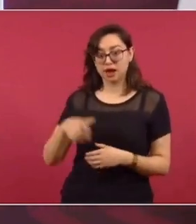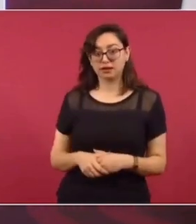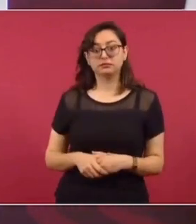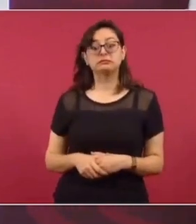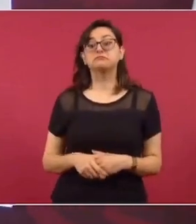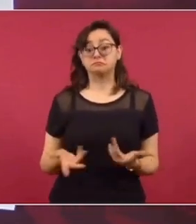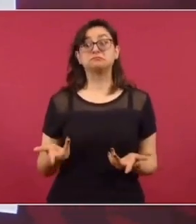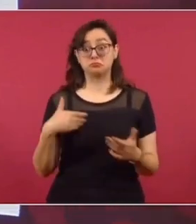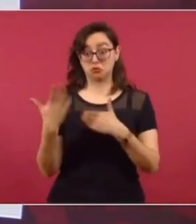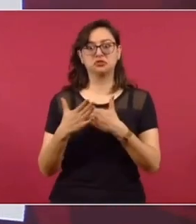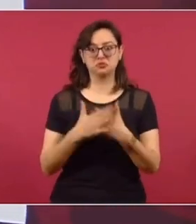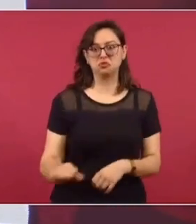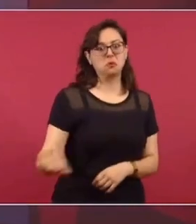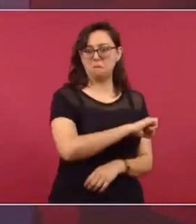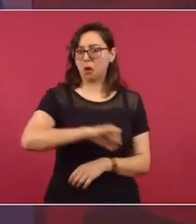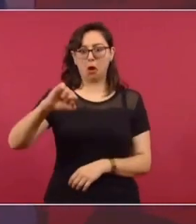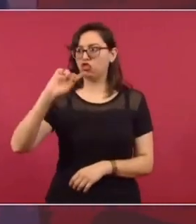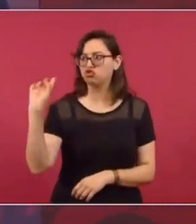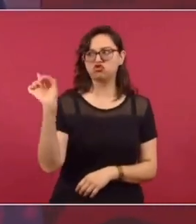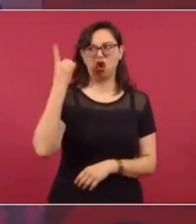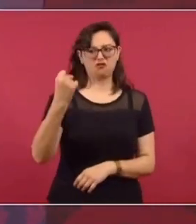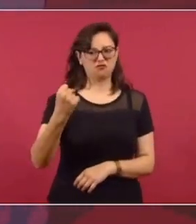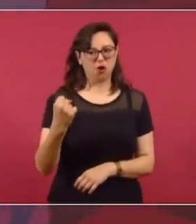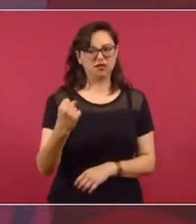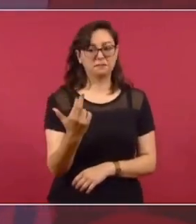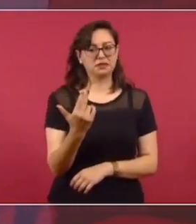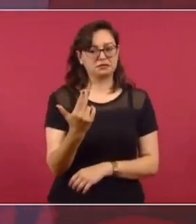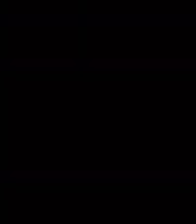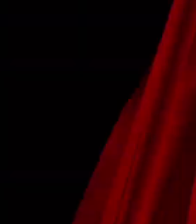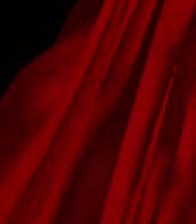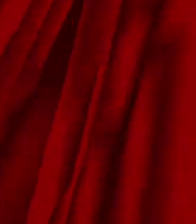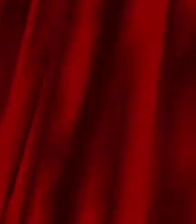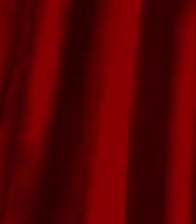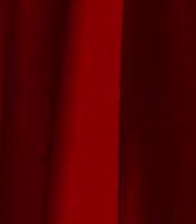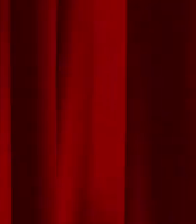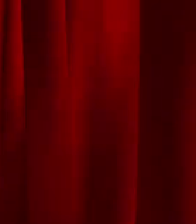Porque se va a ir a 25, creo que sí. El dólar. ¡Gracias! ¡Gracias! ¡Gracias! ¡Gracias!